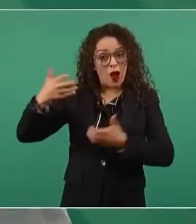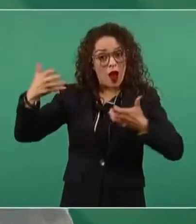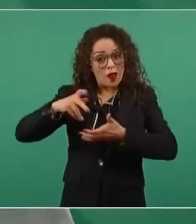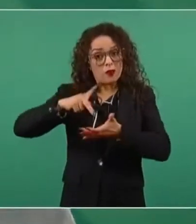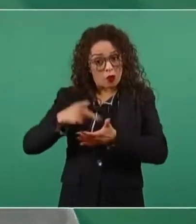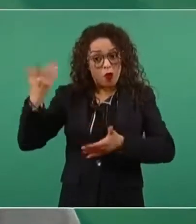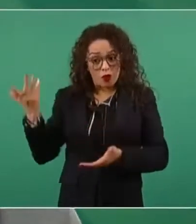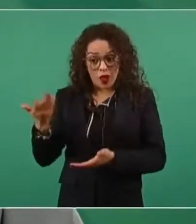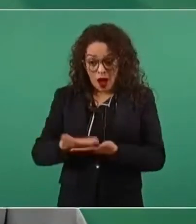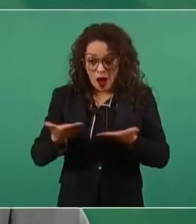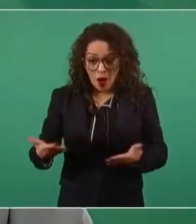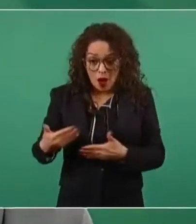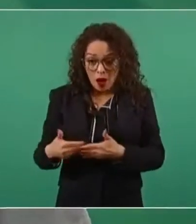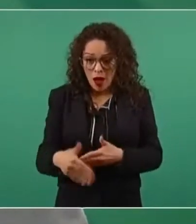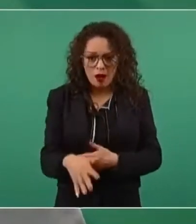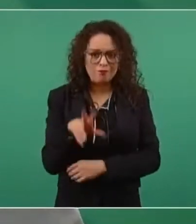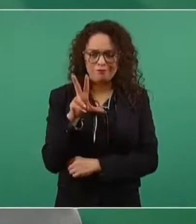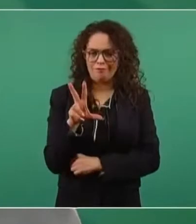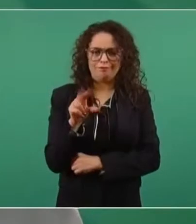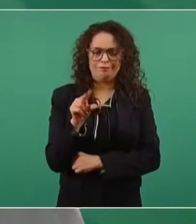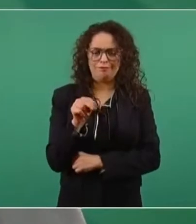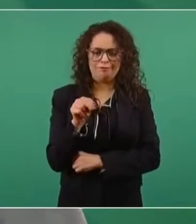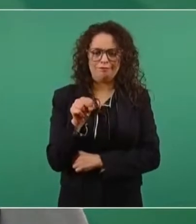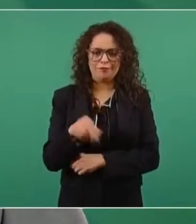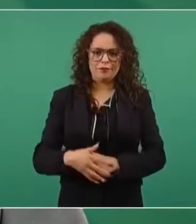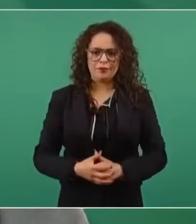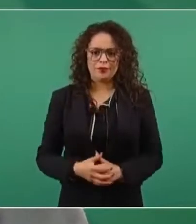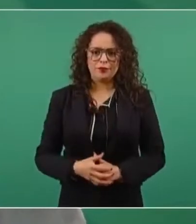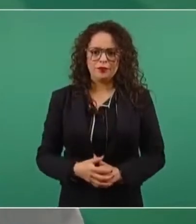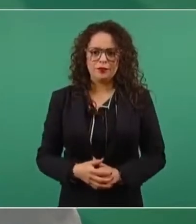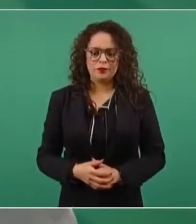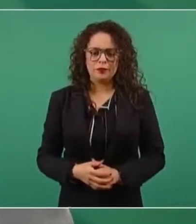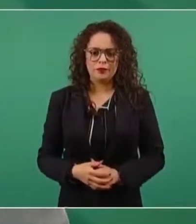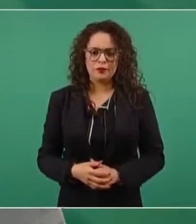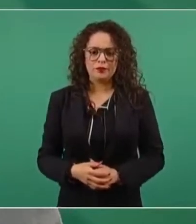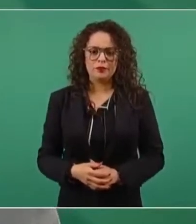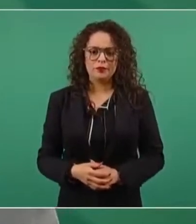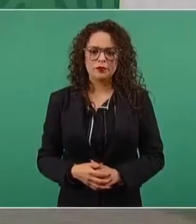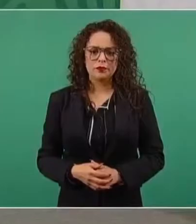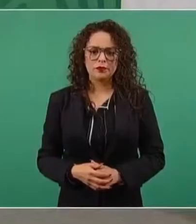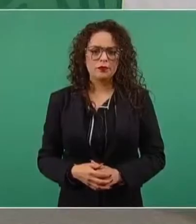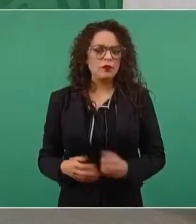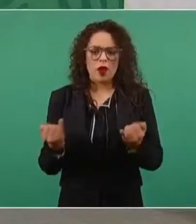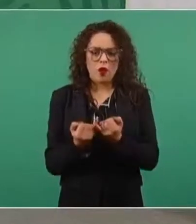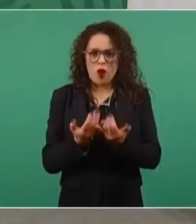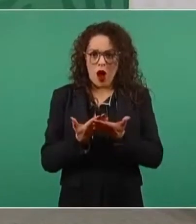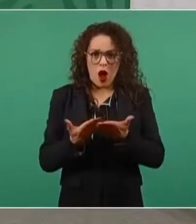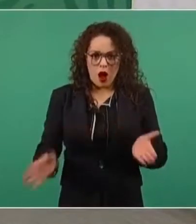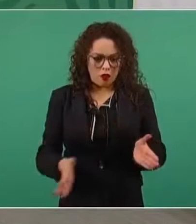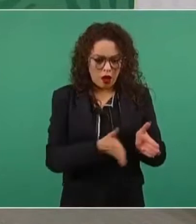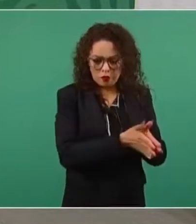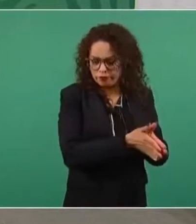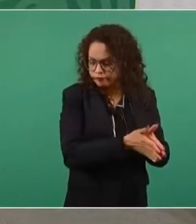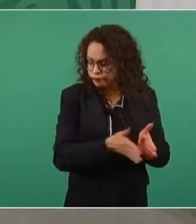y de que hacia adelante, como ha venido sucediendo, no se